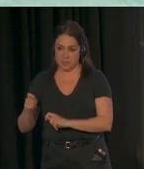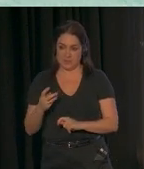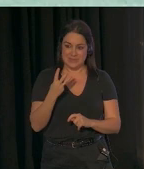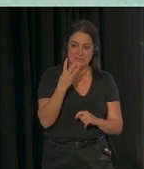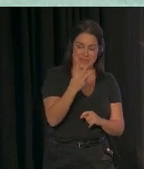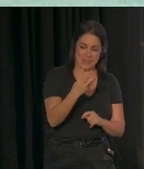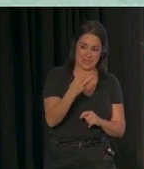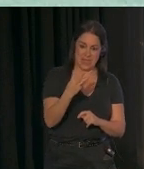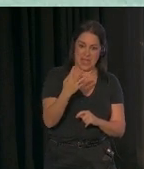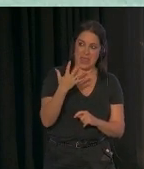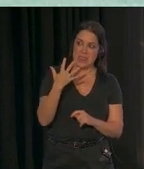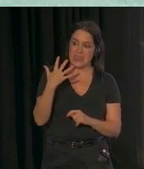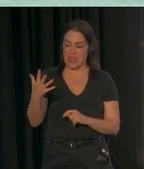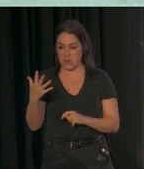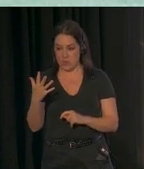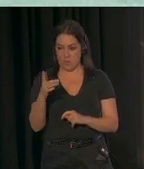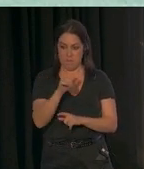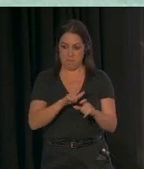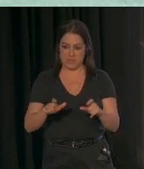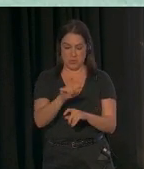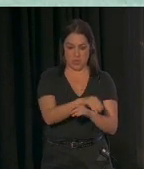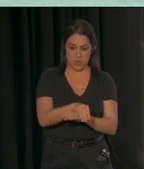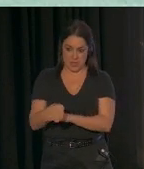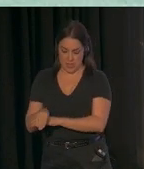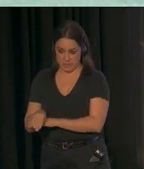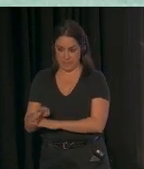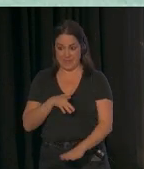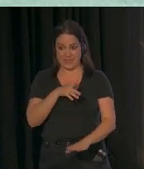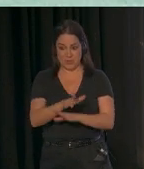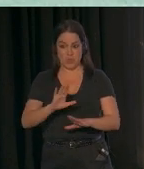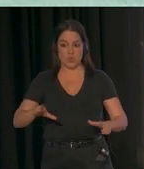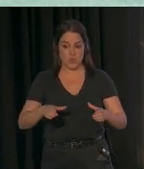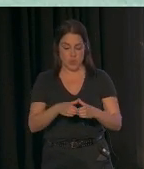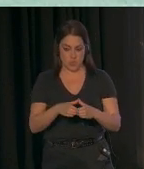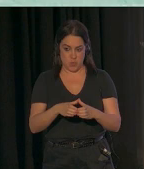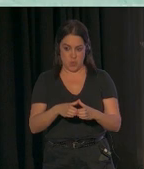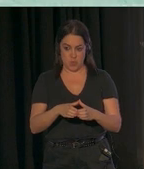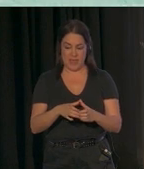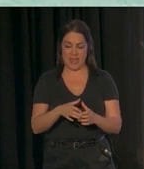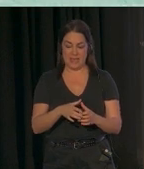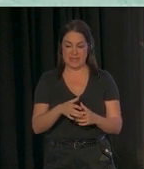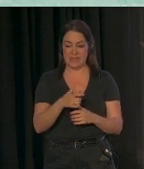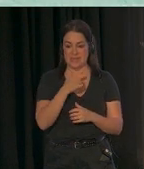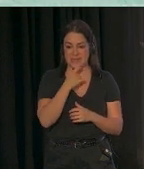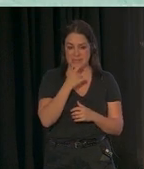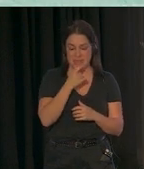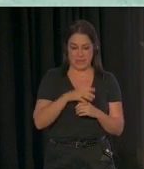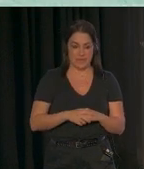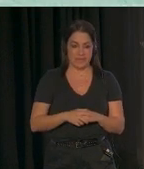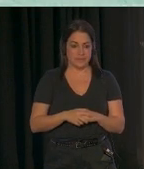cuidadores que asistieron a un grupo de IPATS en Inglaterra o en Irlanda del Norte.